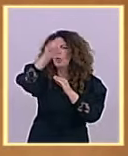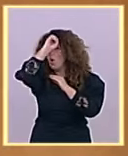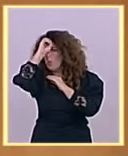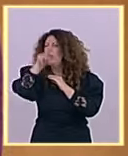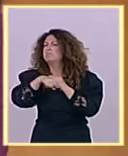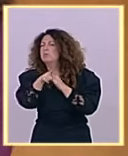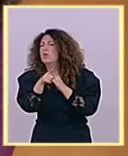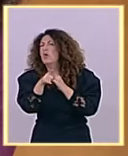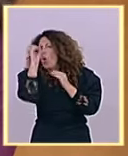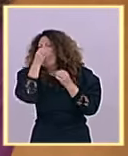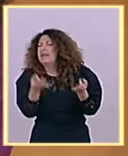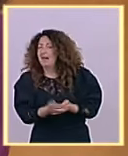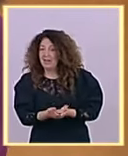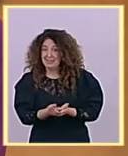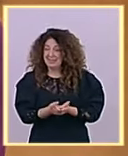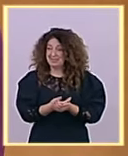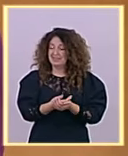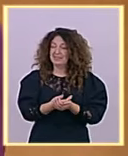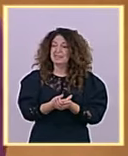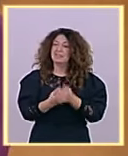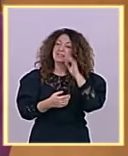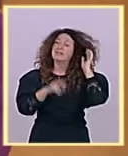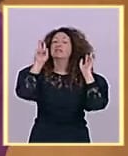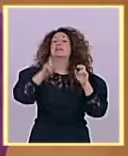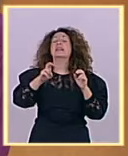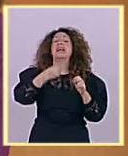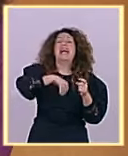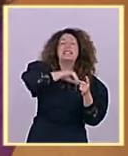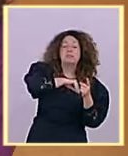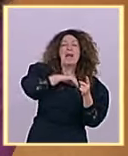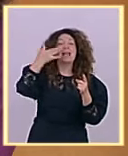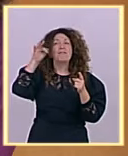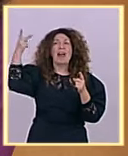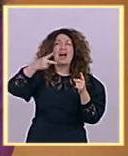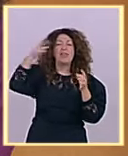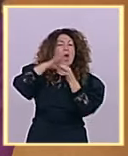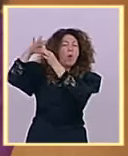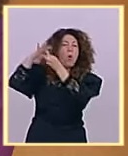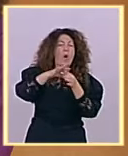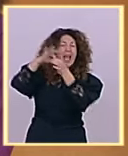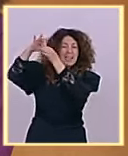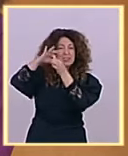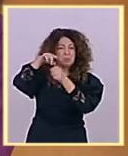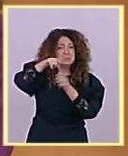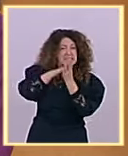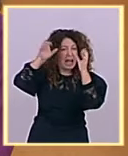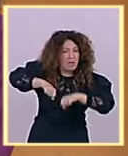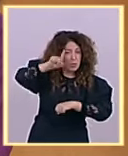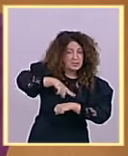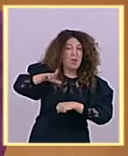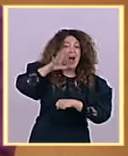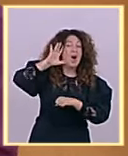España, Francia para Europa. ¿Están ustedes de acuerdo con la cumbre que se está desarrollando entre los dos países para ver cómo se financia esta